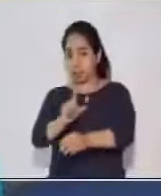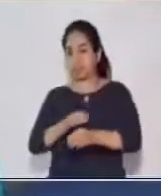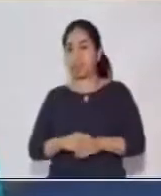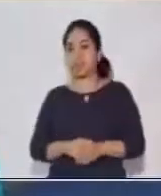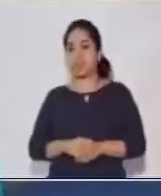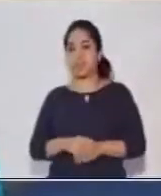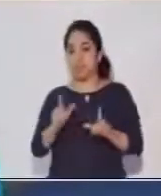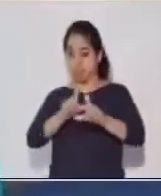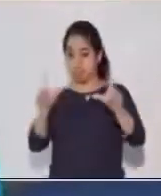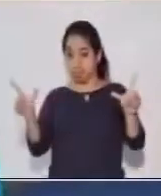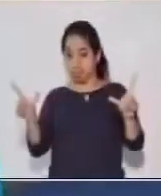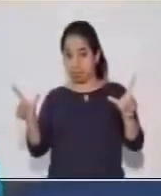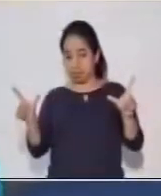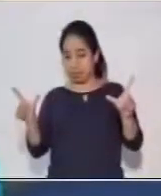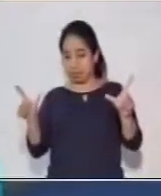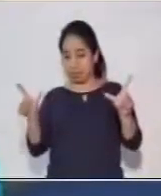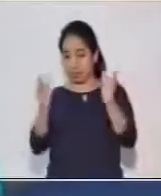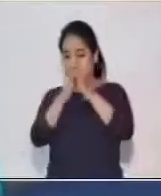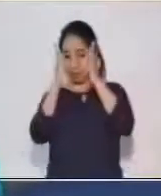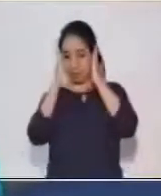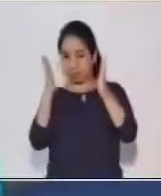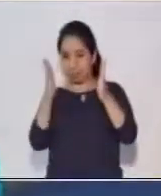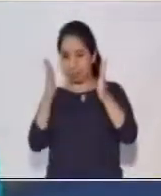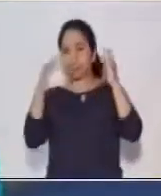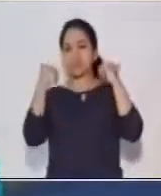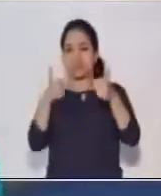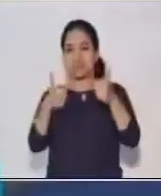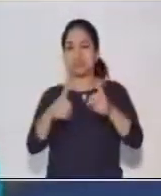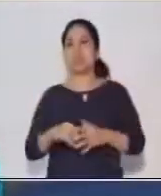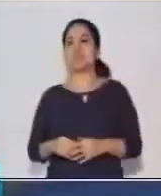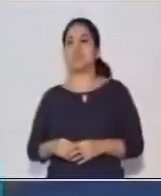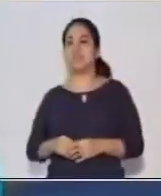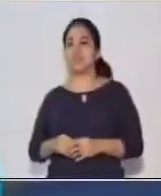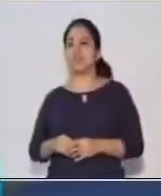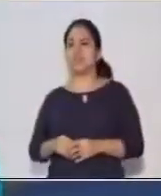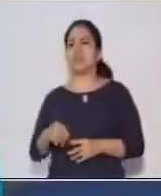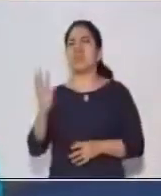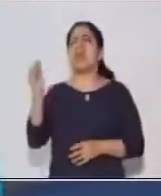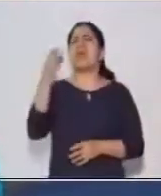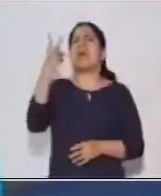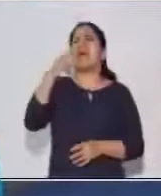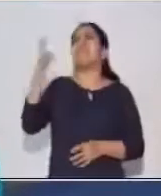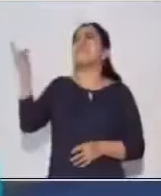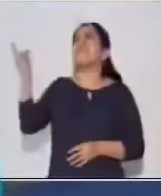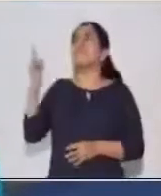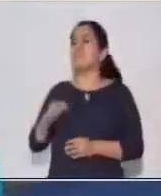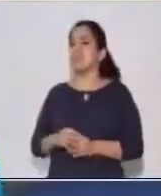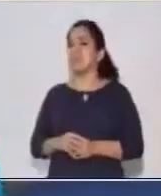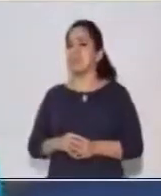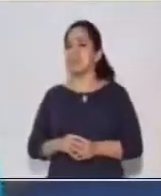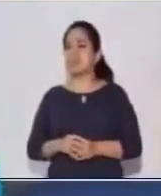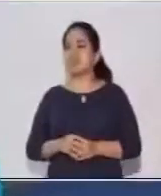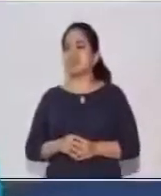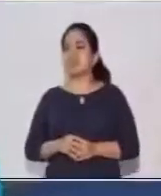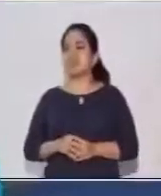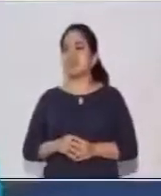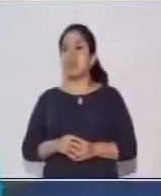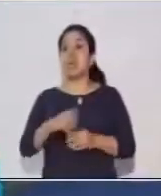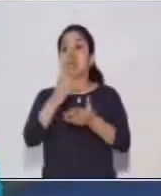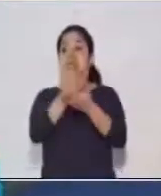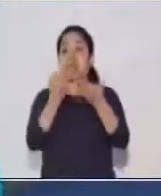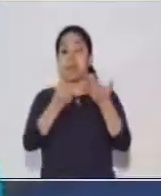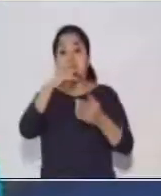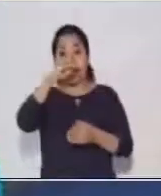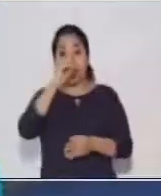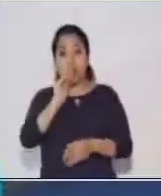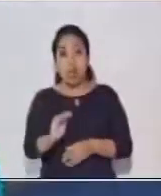listos? ¿Sí? ¿Atentos? Muy bien. Veamos qué hay aquí. Excelente. Muy bien. Está la imagen de